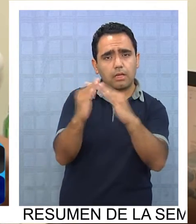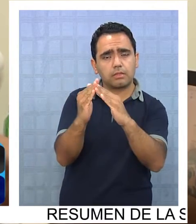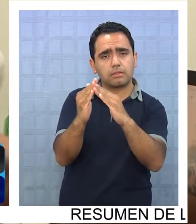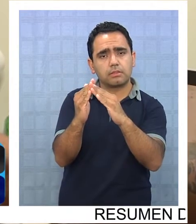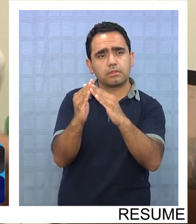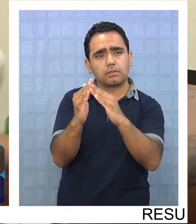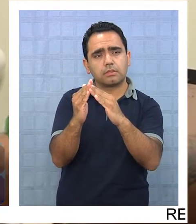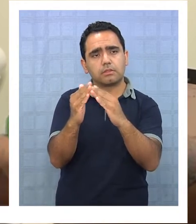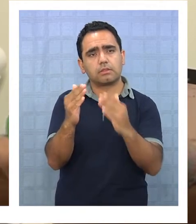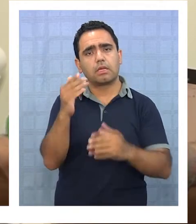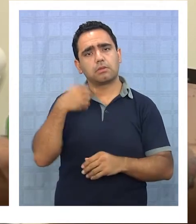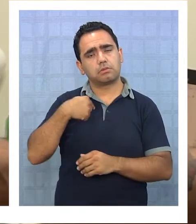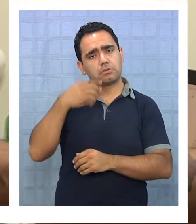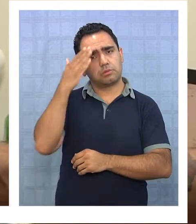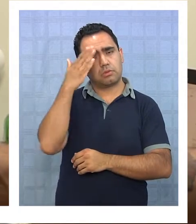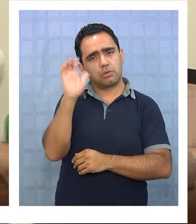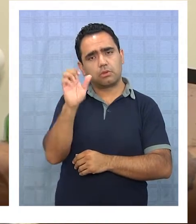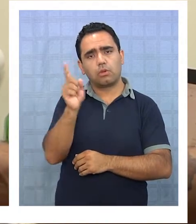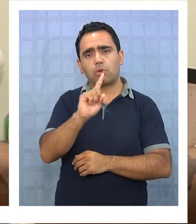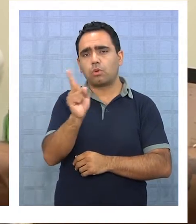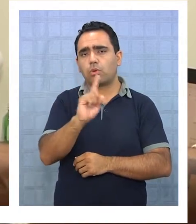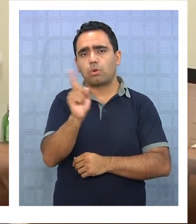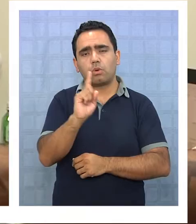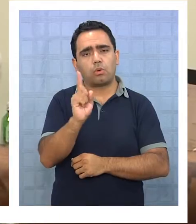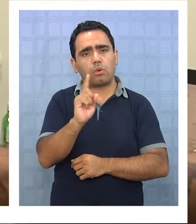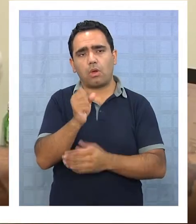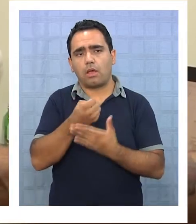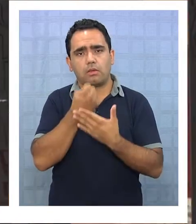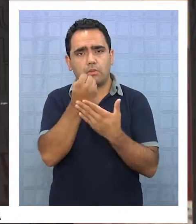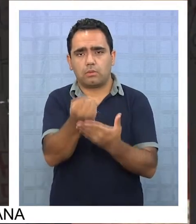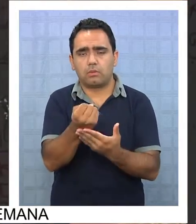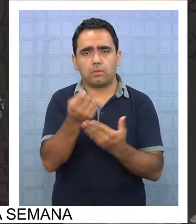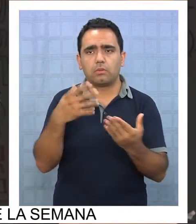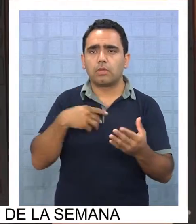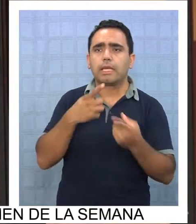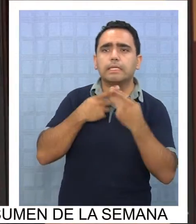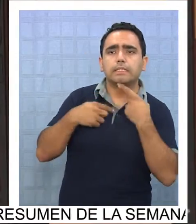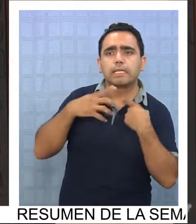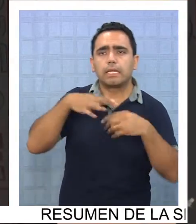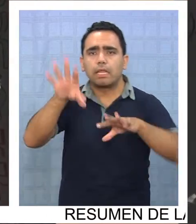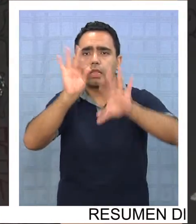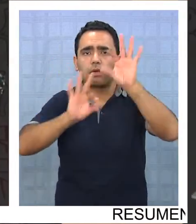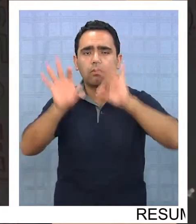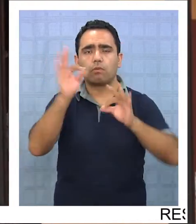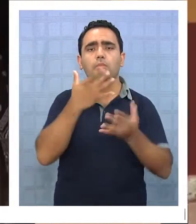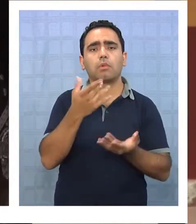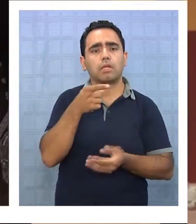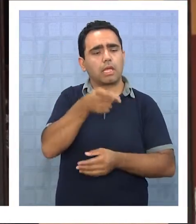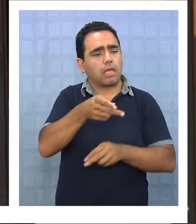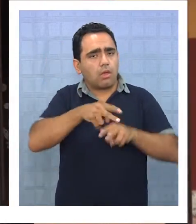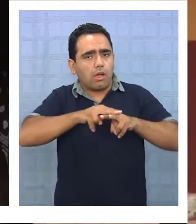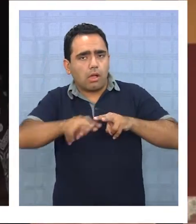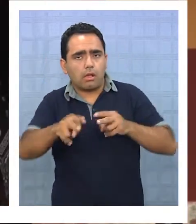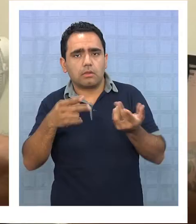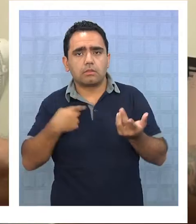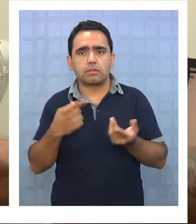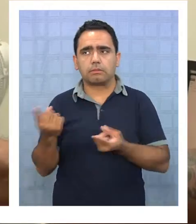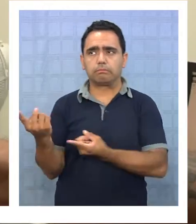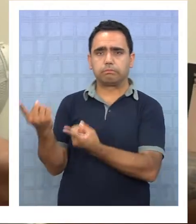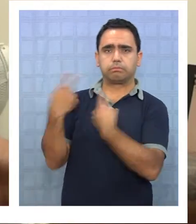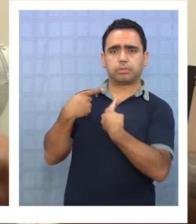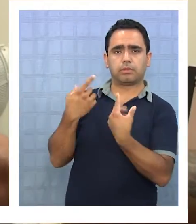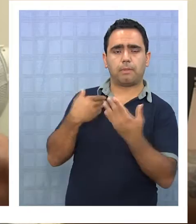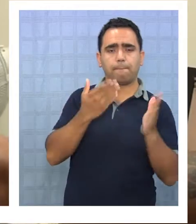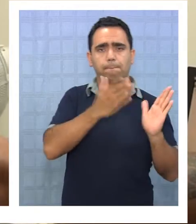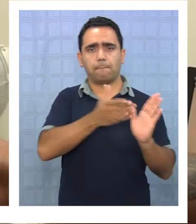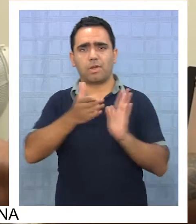creo que no es algo que ayude a descubrir sus intereses, porque en el fondo siguen haciendo algo que tiene que ver